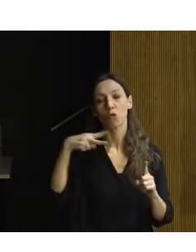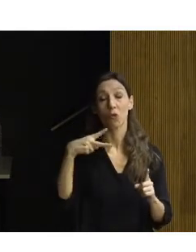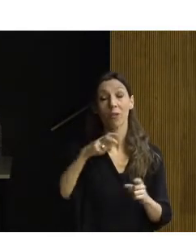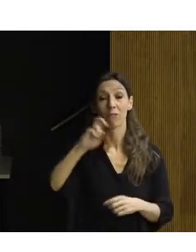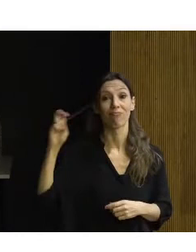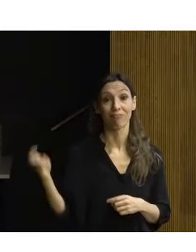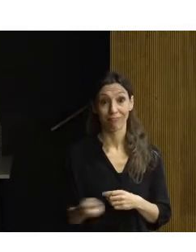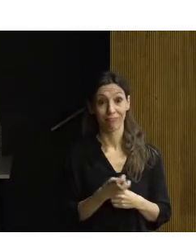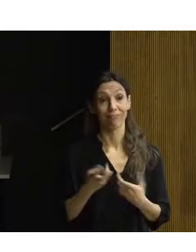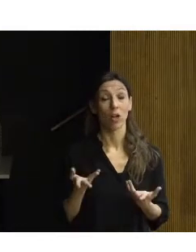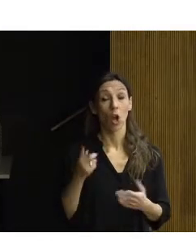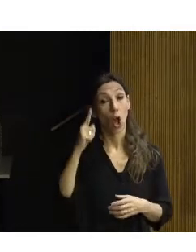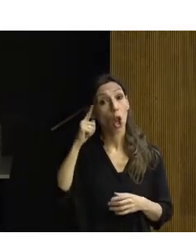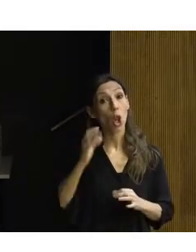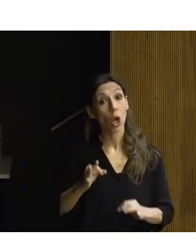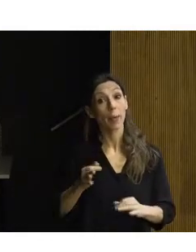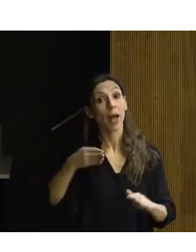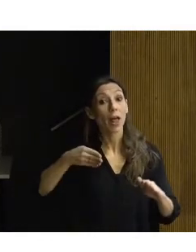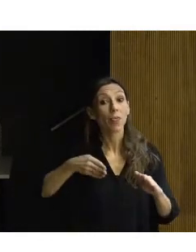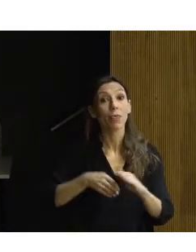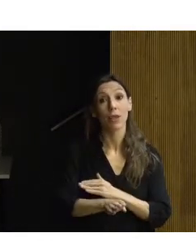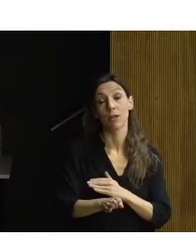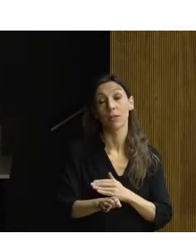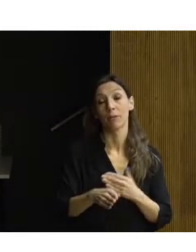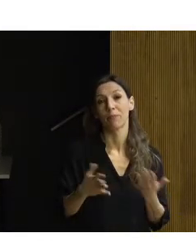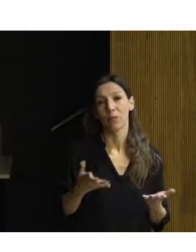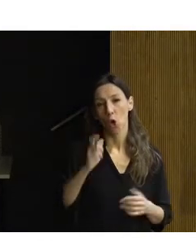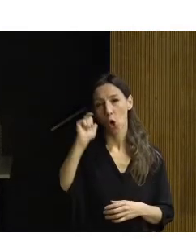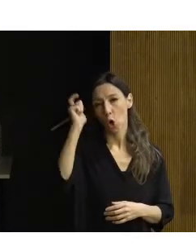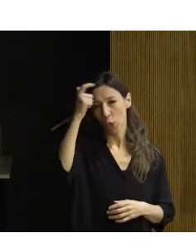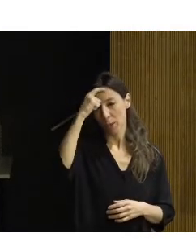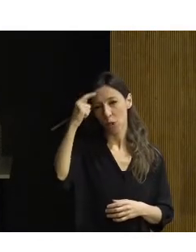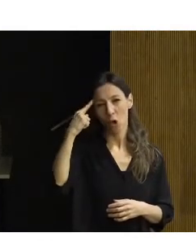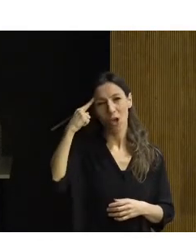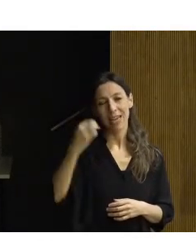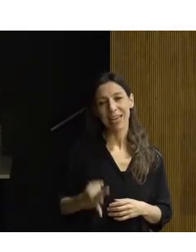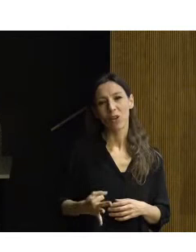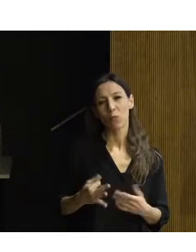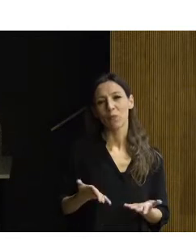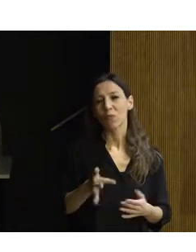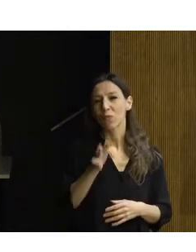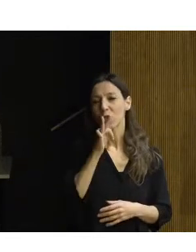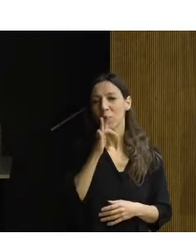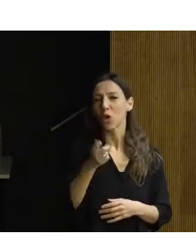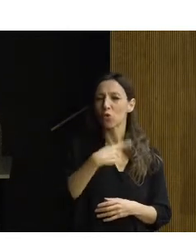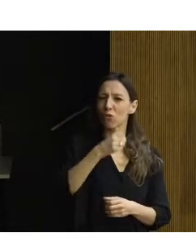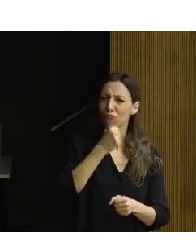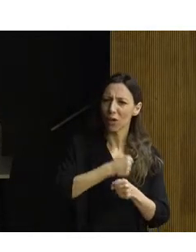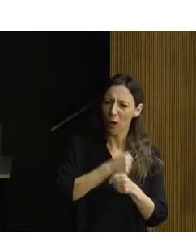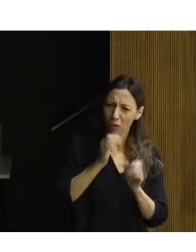es uno de esos conceptos en los que yo creo que todavía tenemos que trabajar.